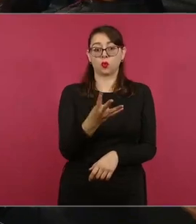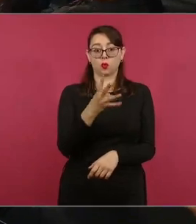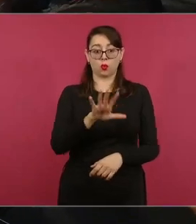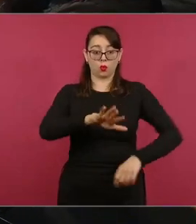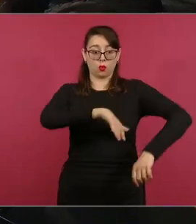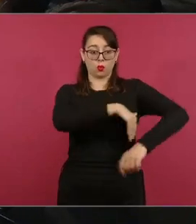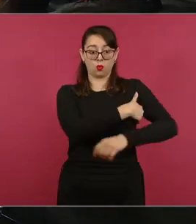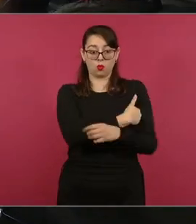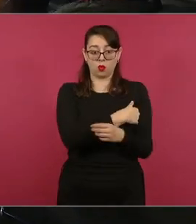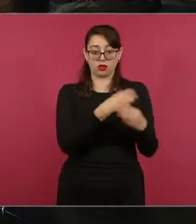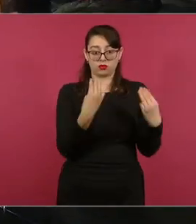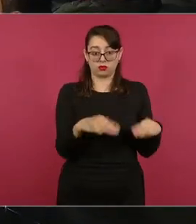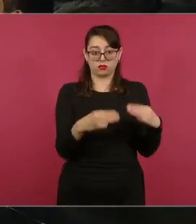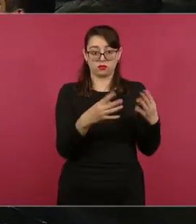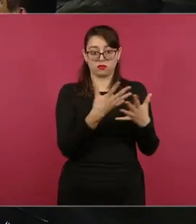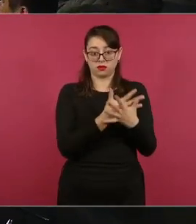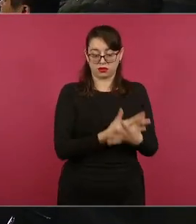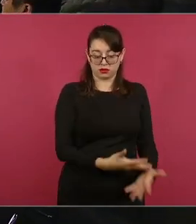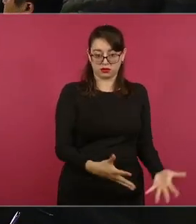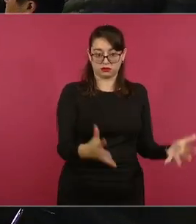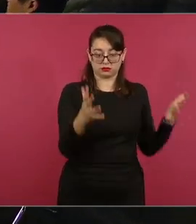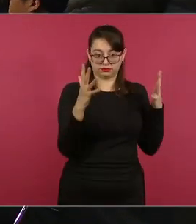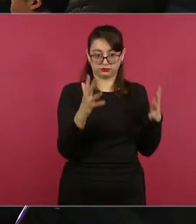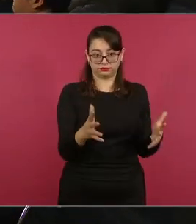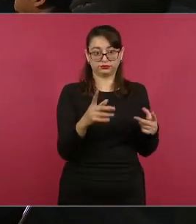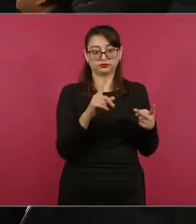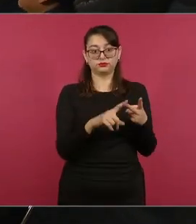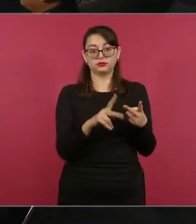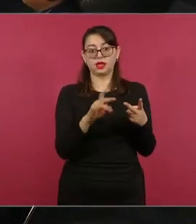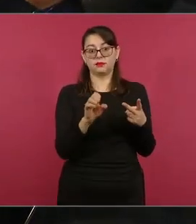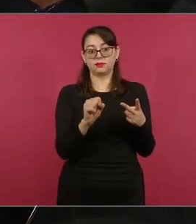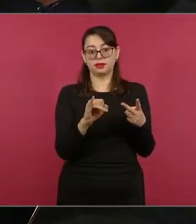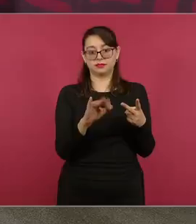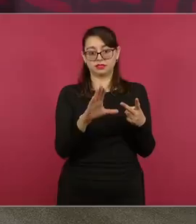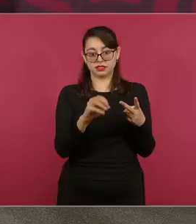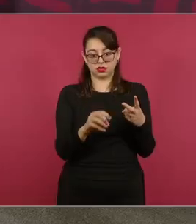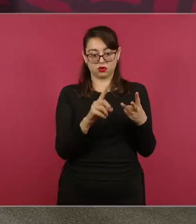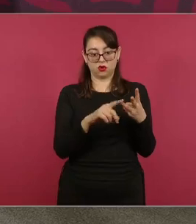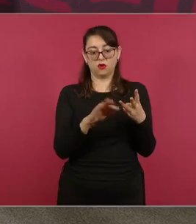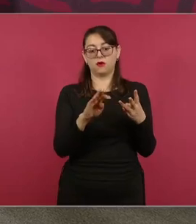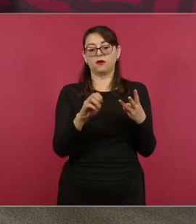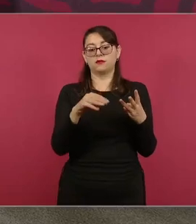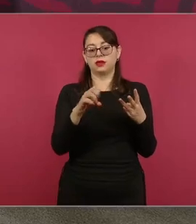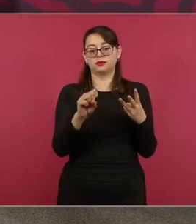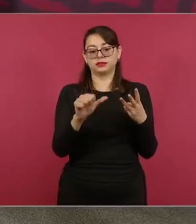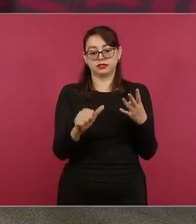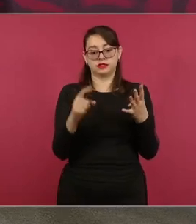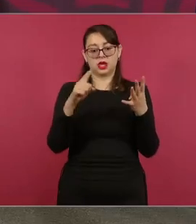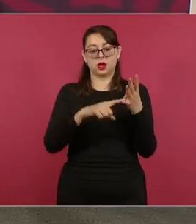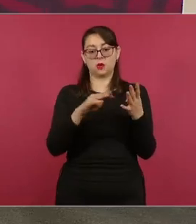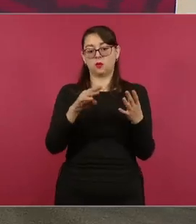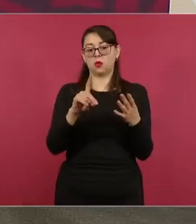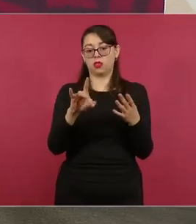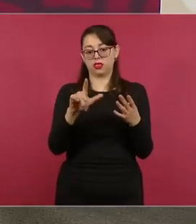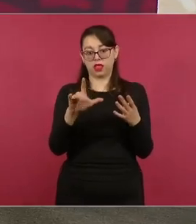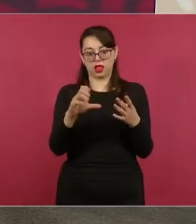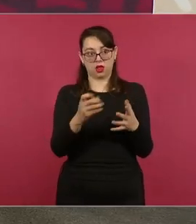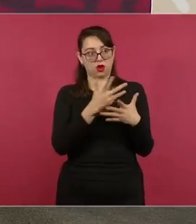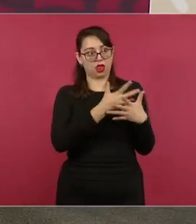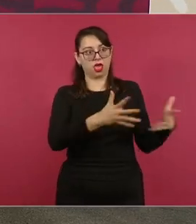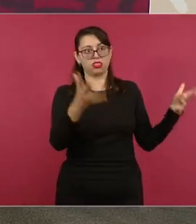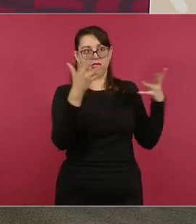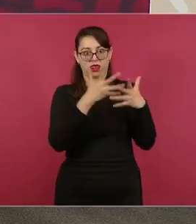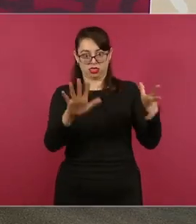Abastos, la PepsiCo, FEMSA y Modelo. Ya incrementamos el número de